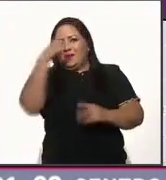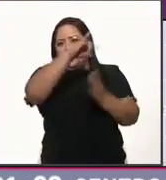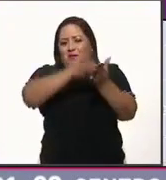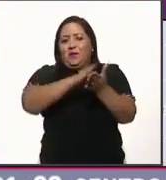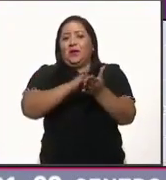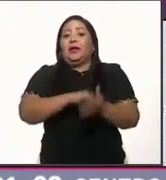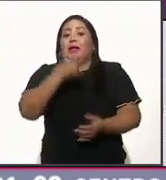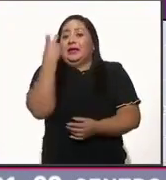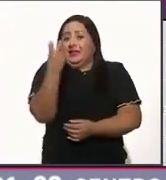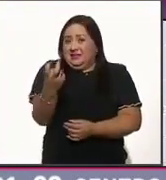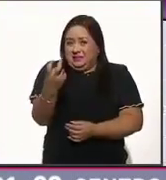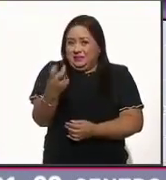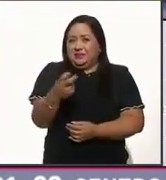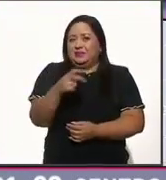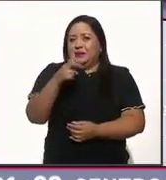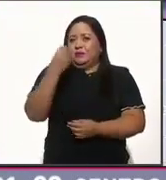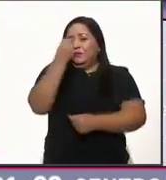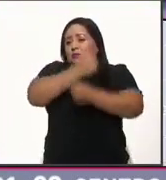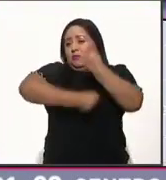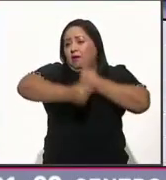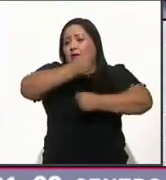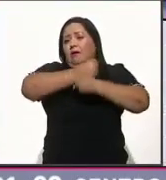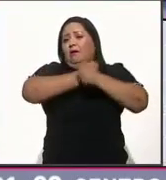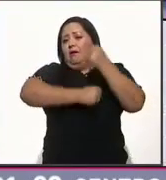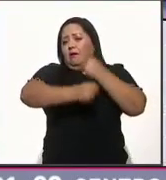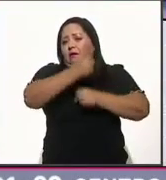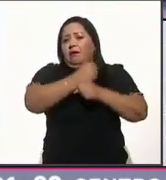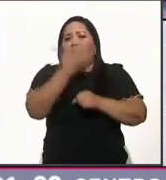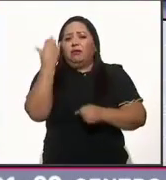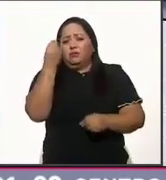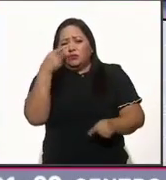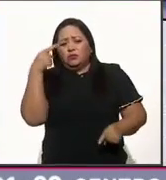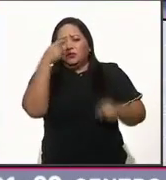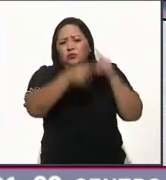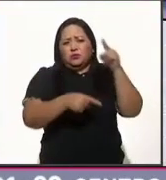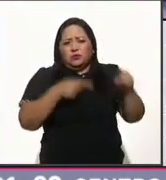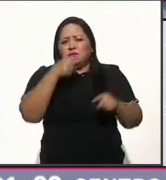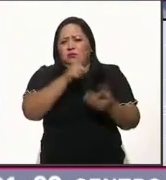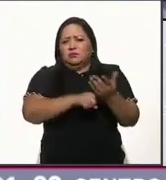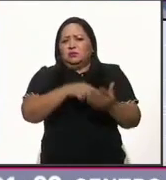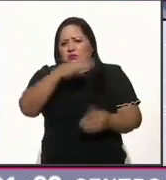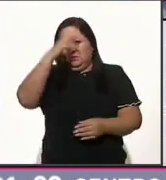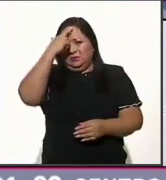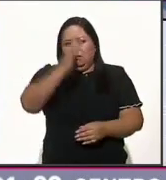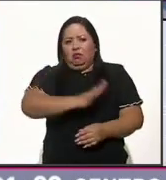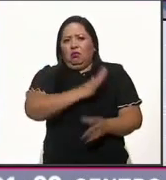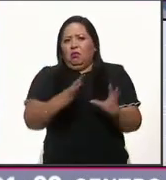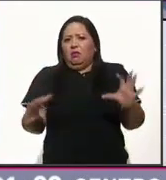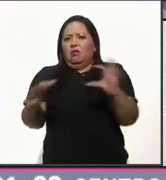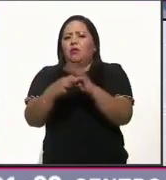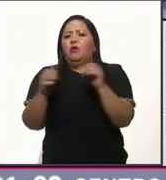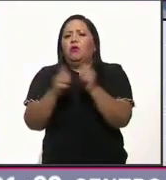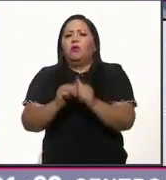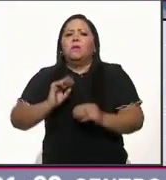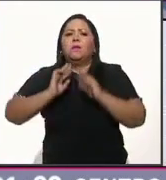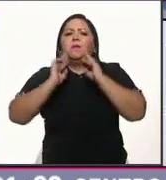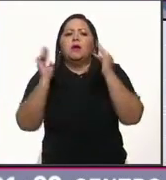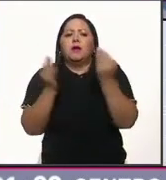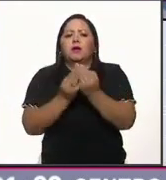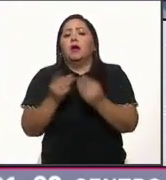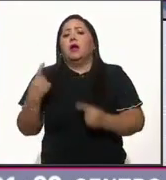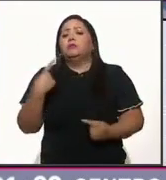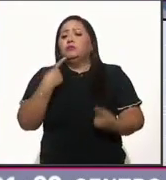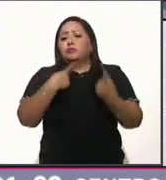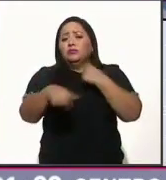A propósito de este caso, durante años hubo señalamientos que ya dejaban ver los vínculos que tenía García Luna con el crimen organizado.